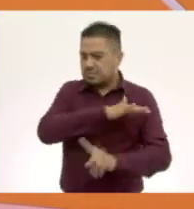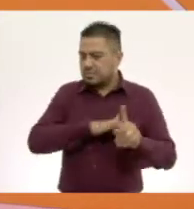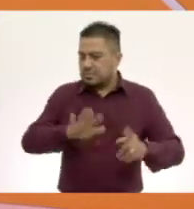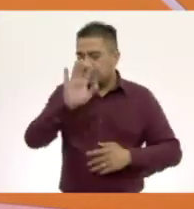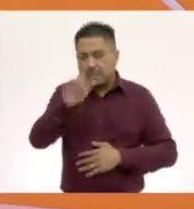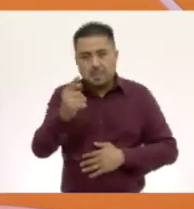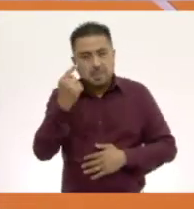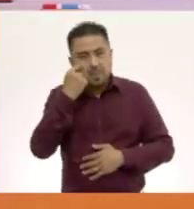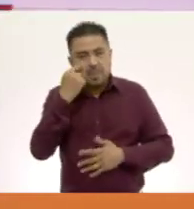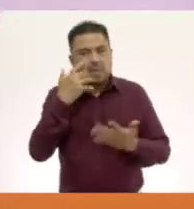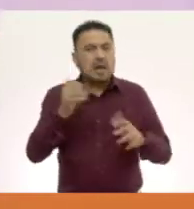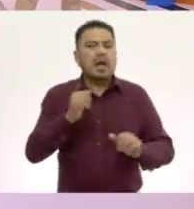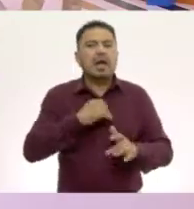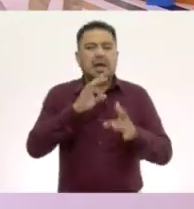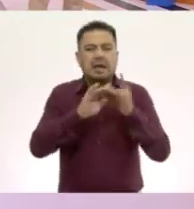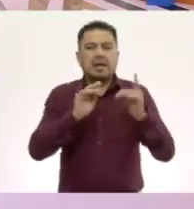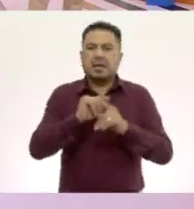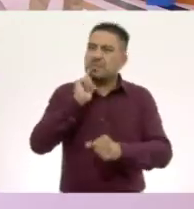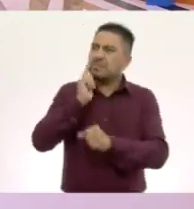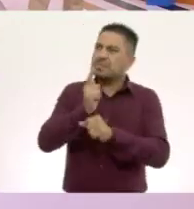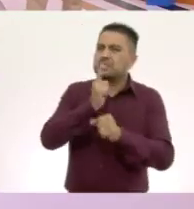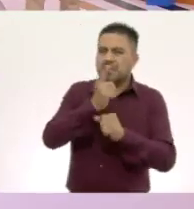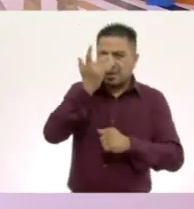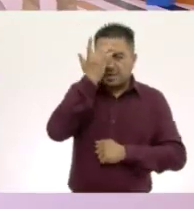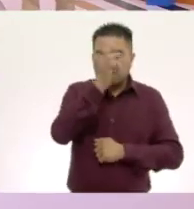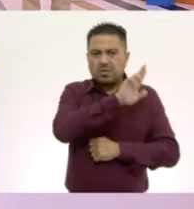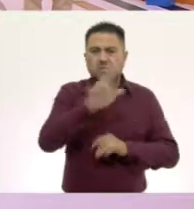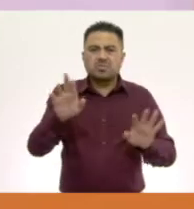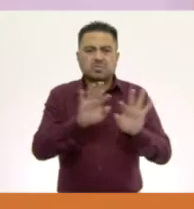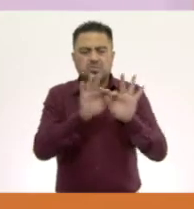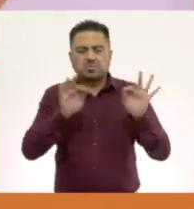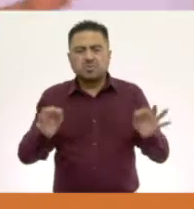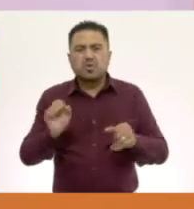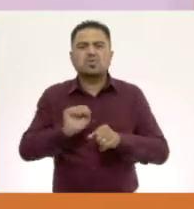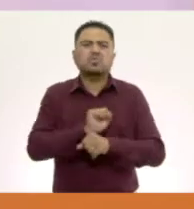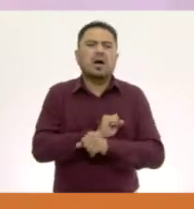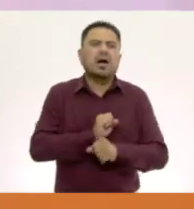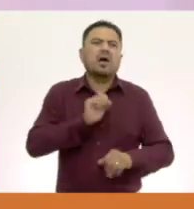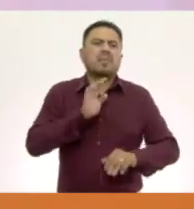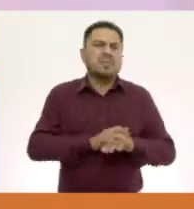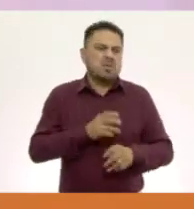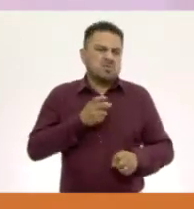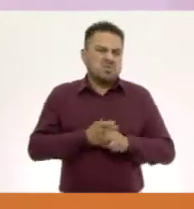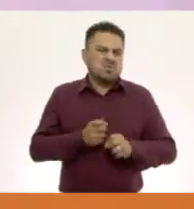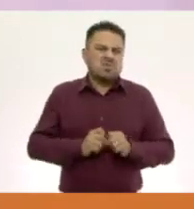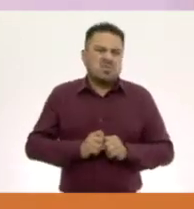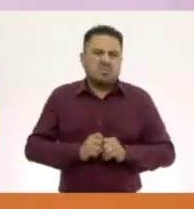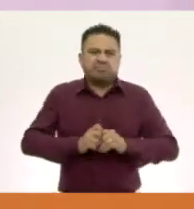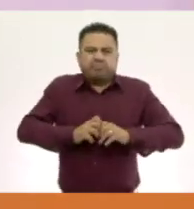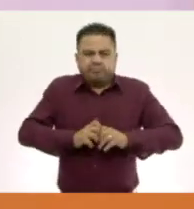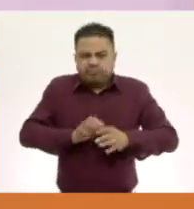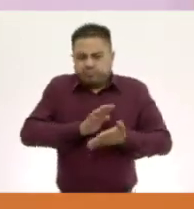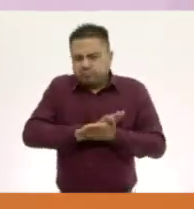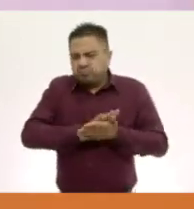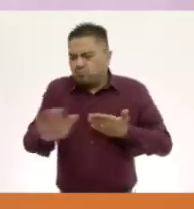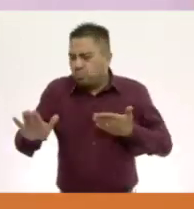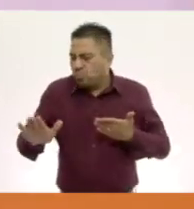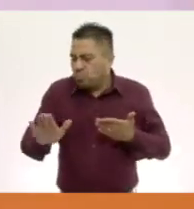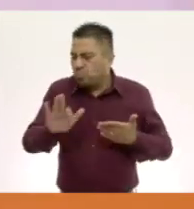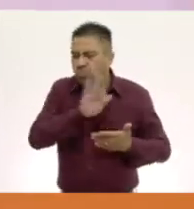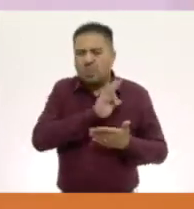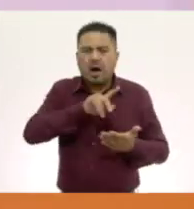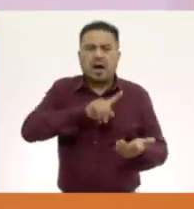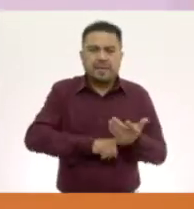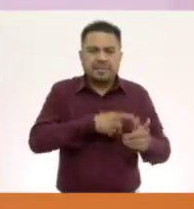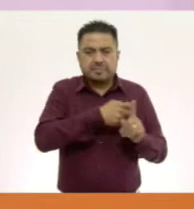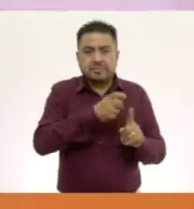fíjense, ya vimos que nos ayuda a reconocer texturas, suavidad, dureza, rugosidad o que algún objeto esté liso.